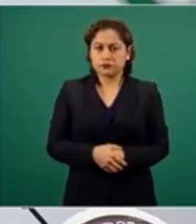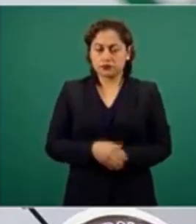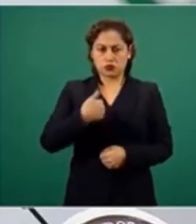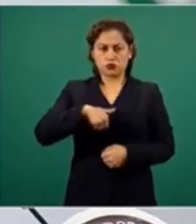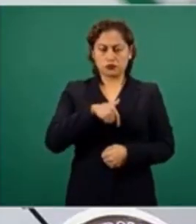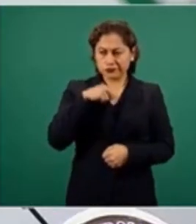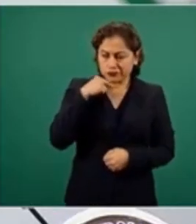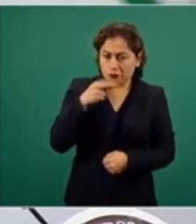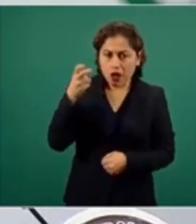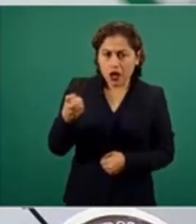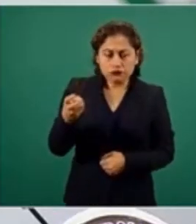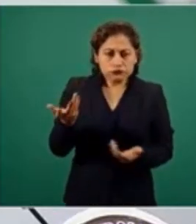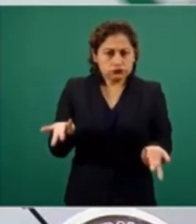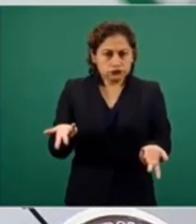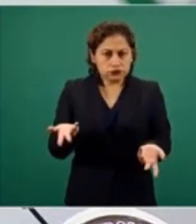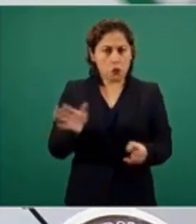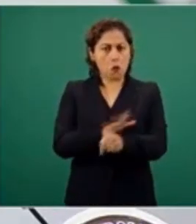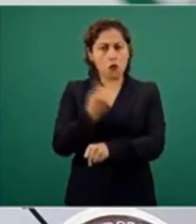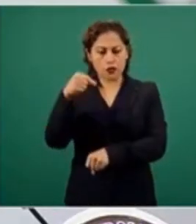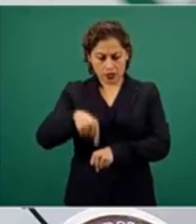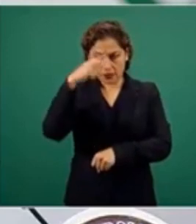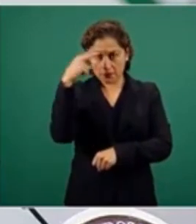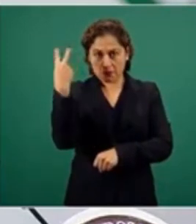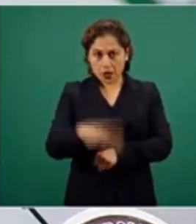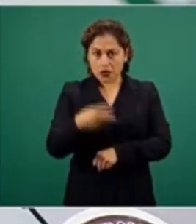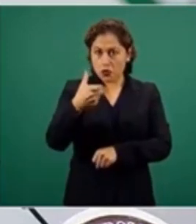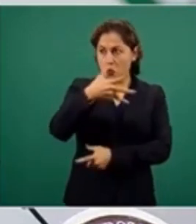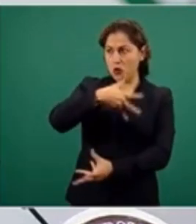preocupe. La economía de México se está recuperando.